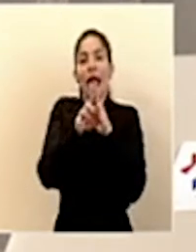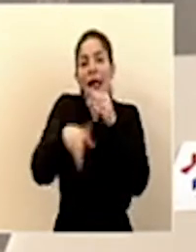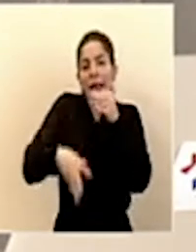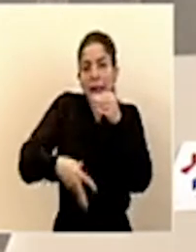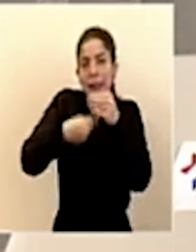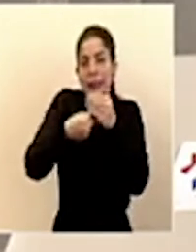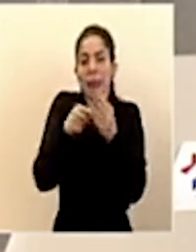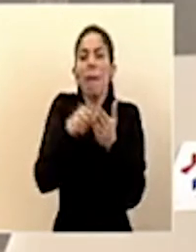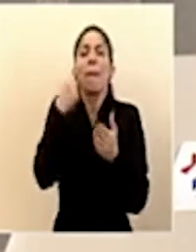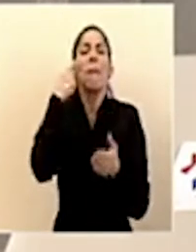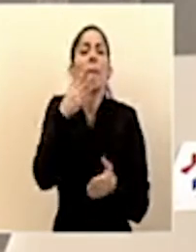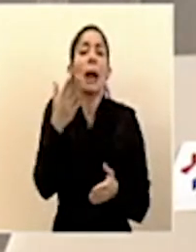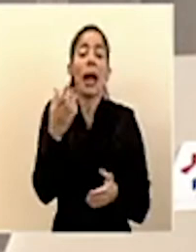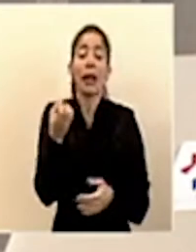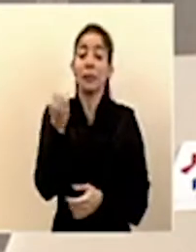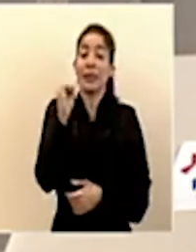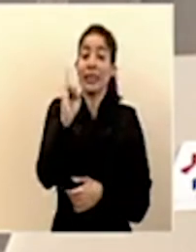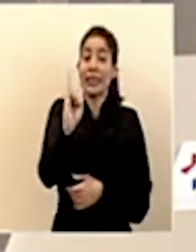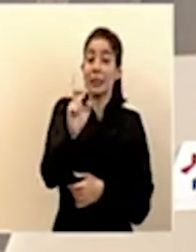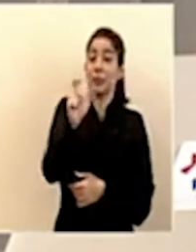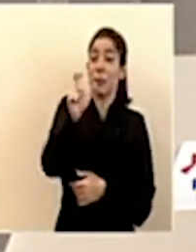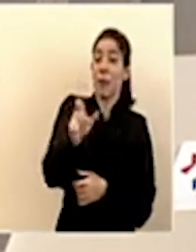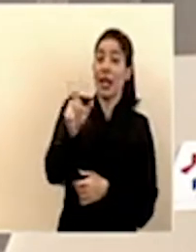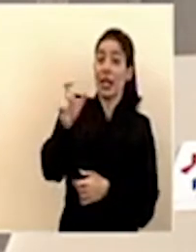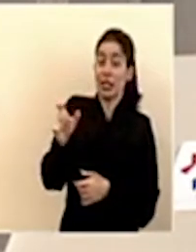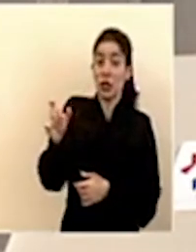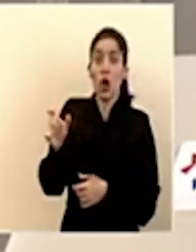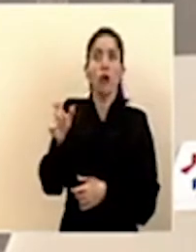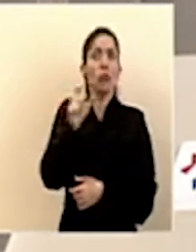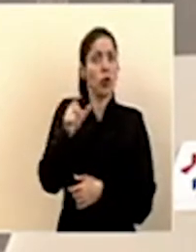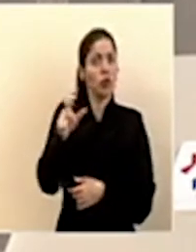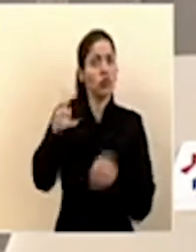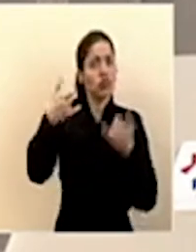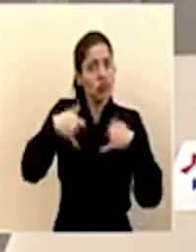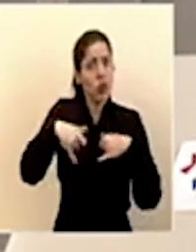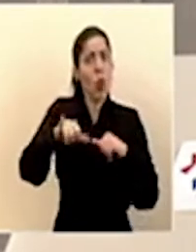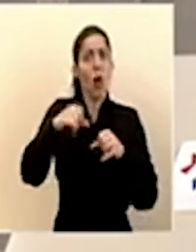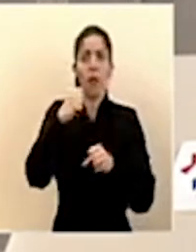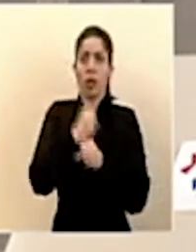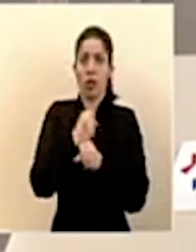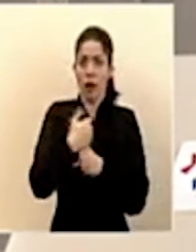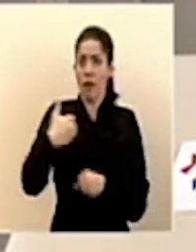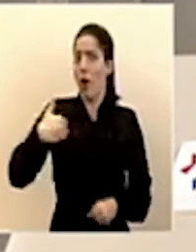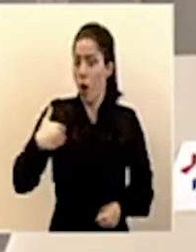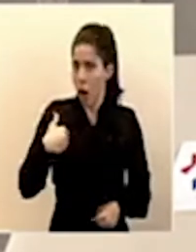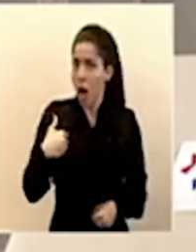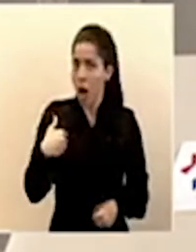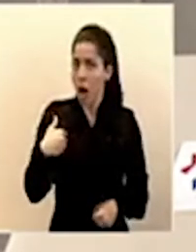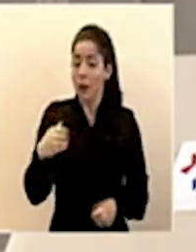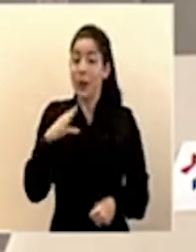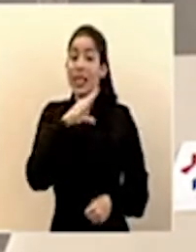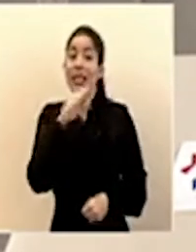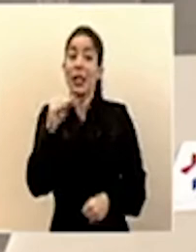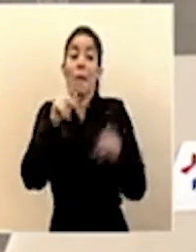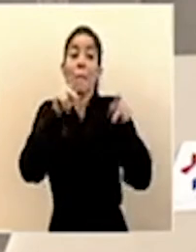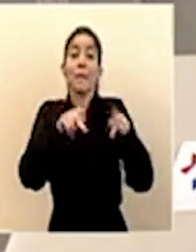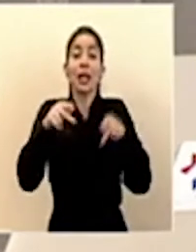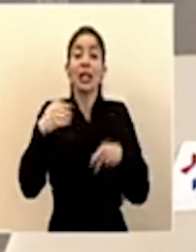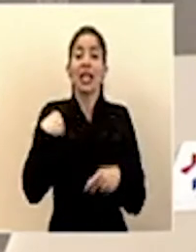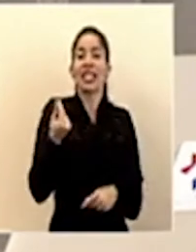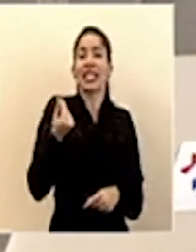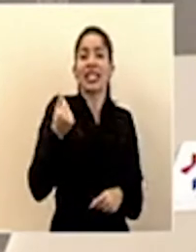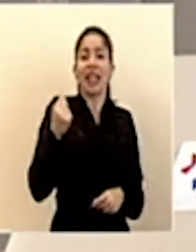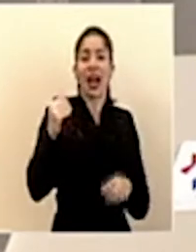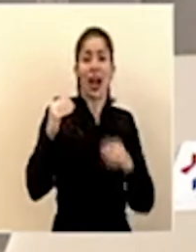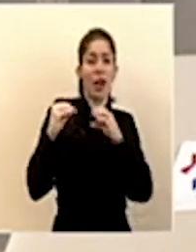que aquellas personas que sí mantienen sus empleos y aquellas personas que tienen salarios